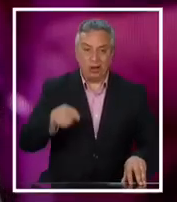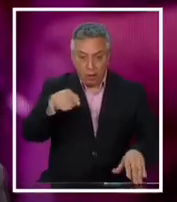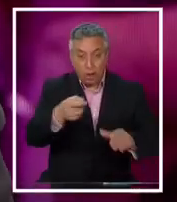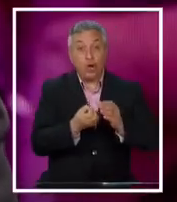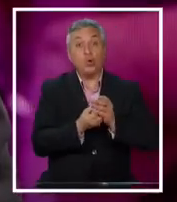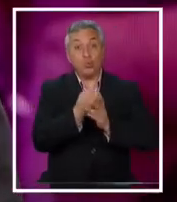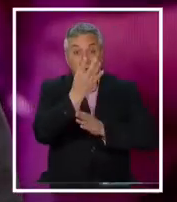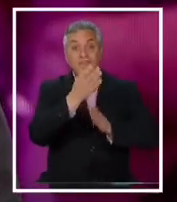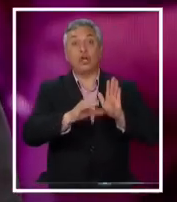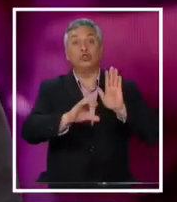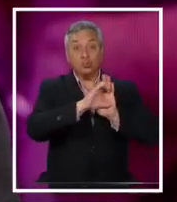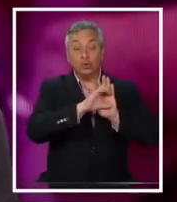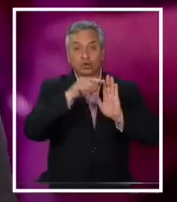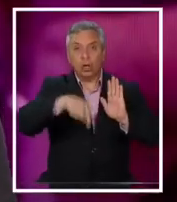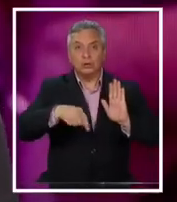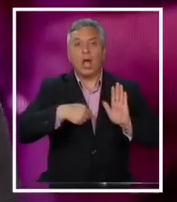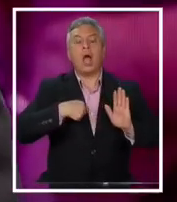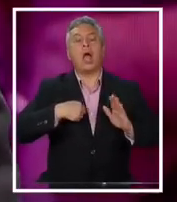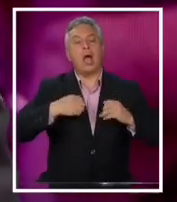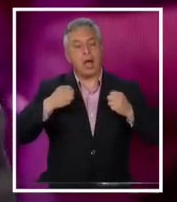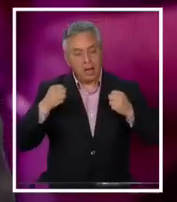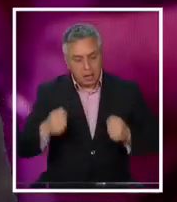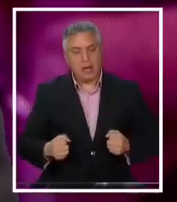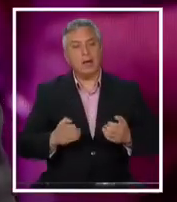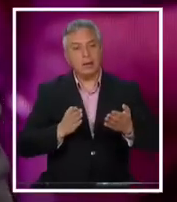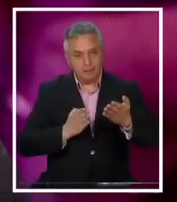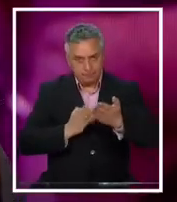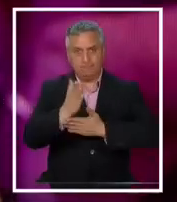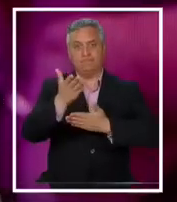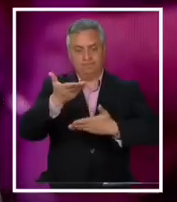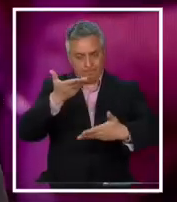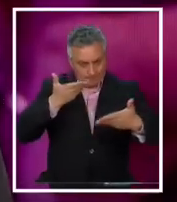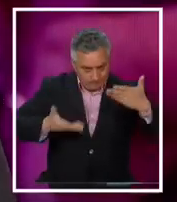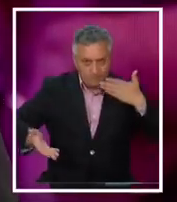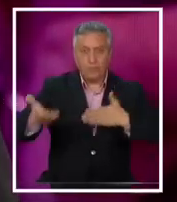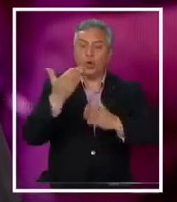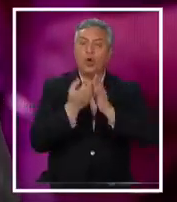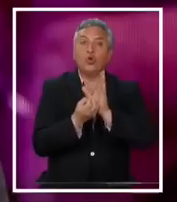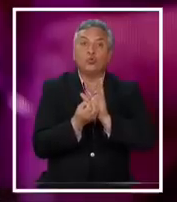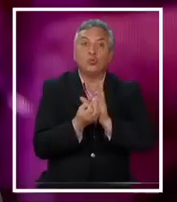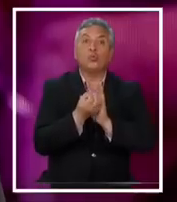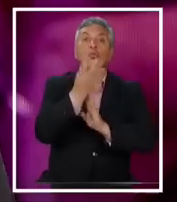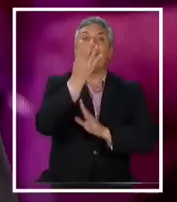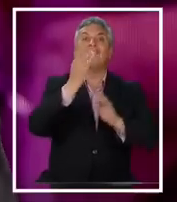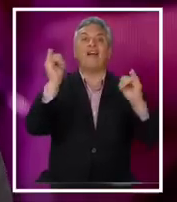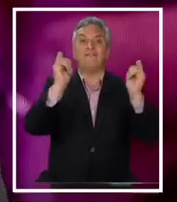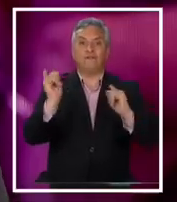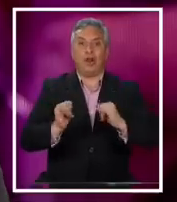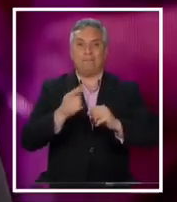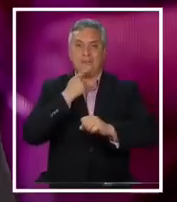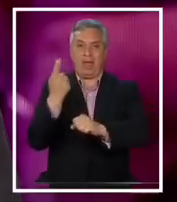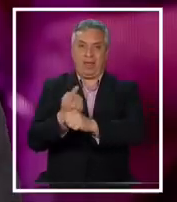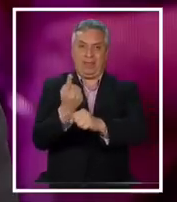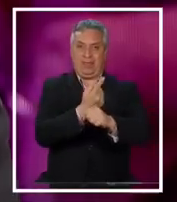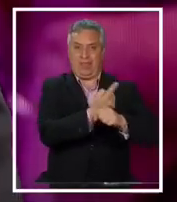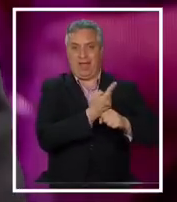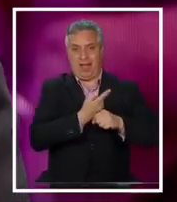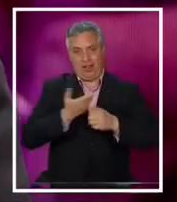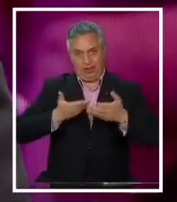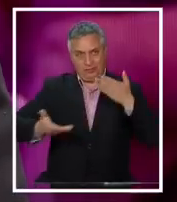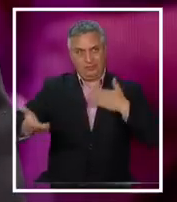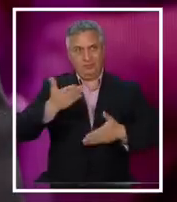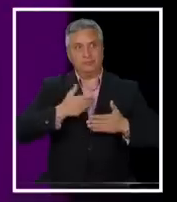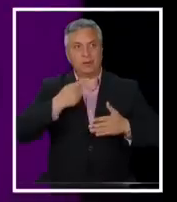nueva constitución nos abre la posibilidad de empezar a debatir con una nueva forma de diálogo político Que tenemos que partir reformando